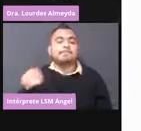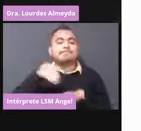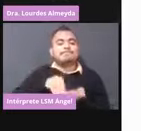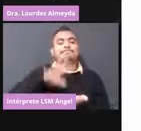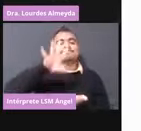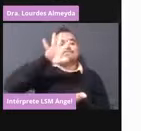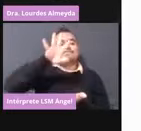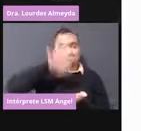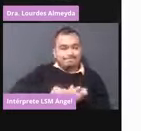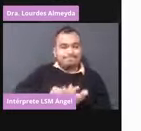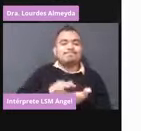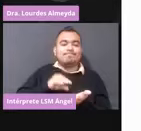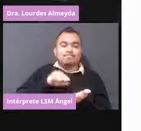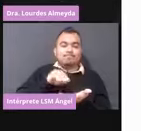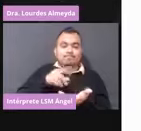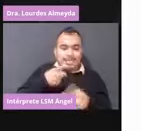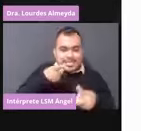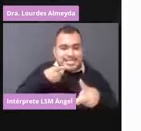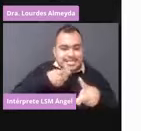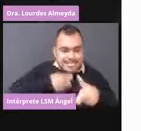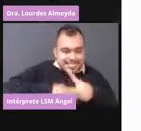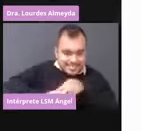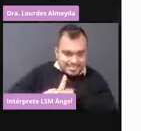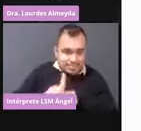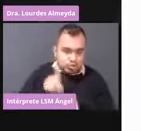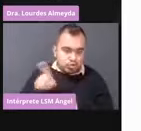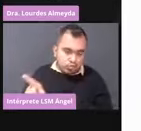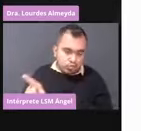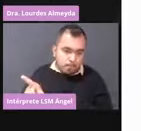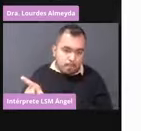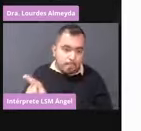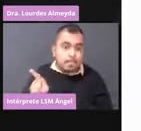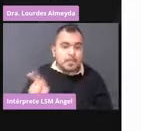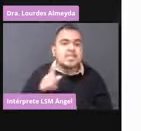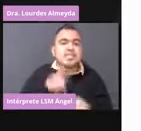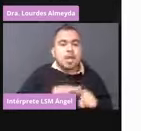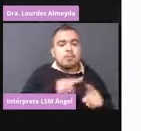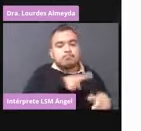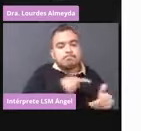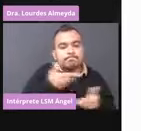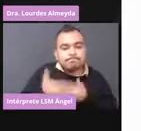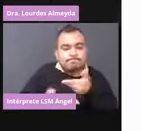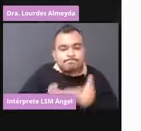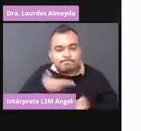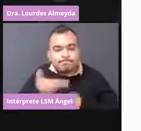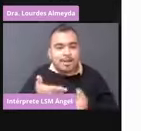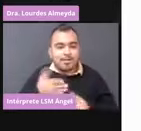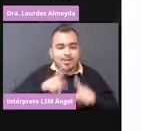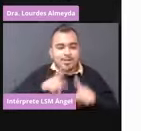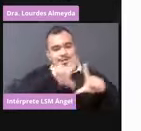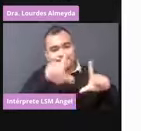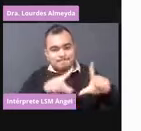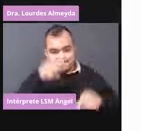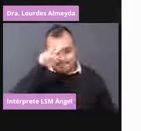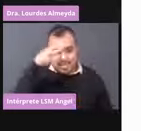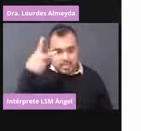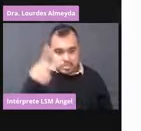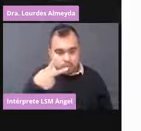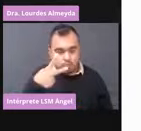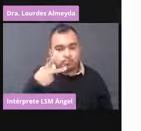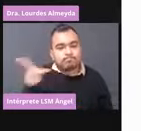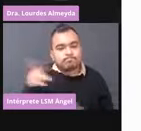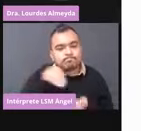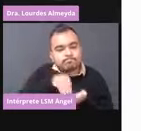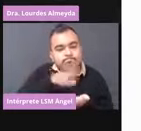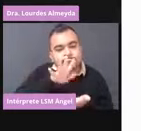El registro inicial lo hacen los siervos de la nación de forma computarizada y ya